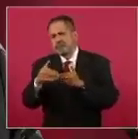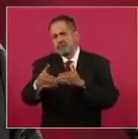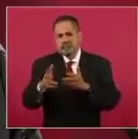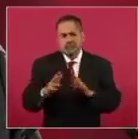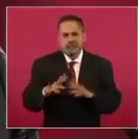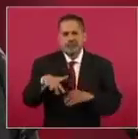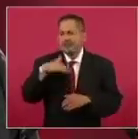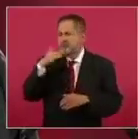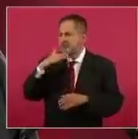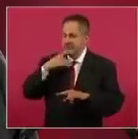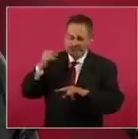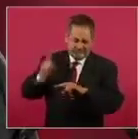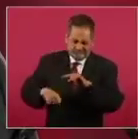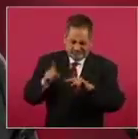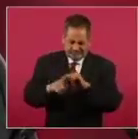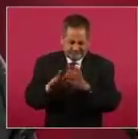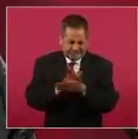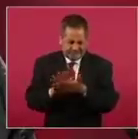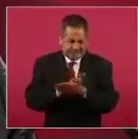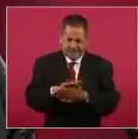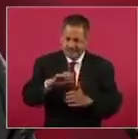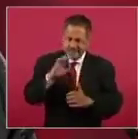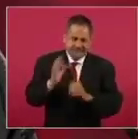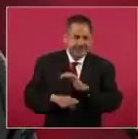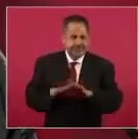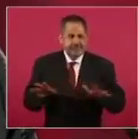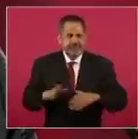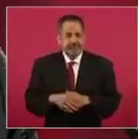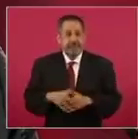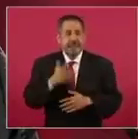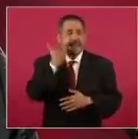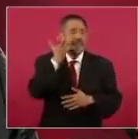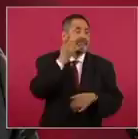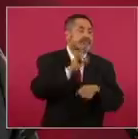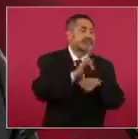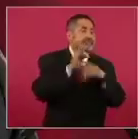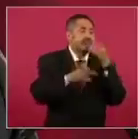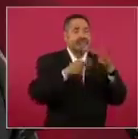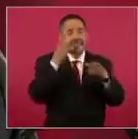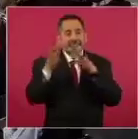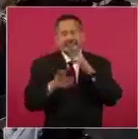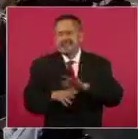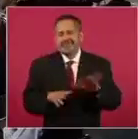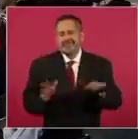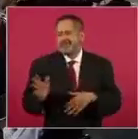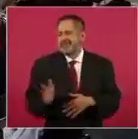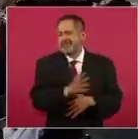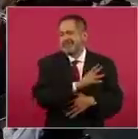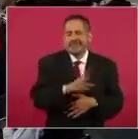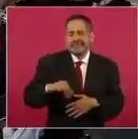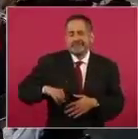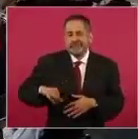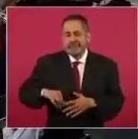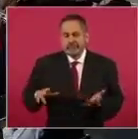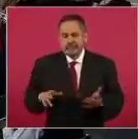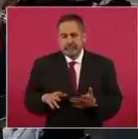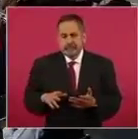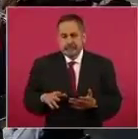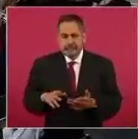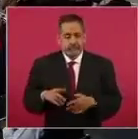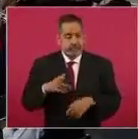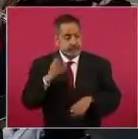acabar con la corrupción, no el circo, no el espectáculo. ¿Y la impunidad? ¿Y la impunidad?